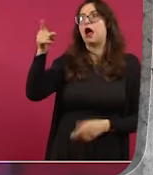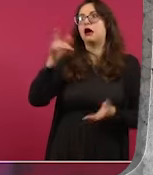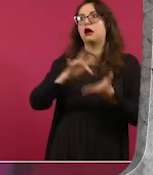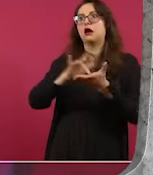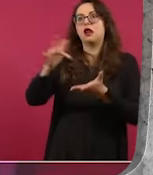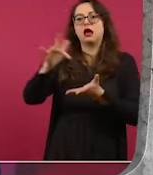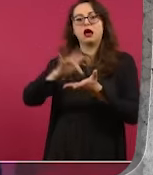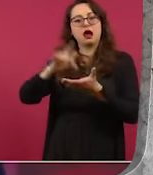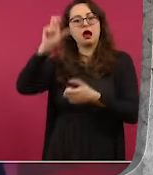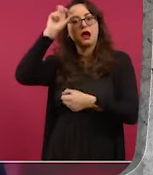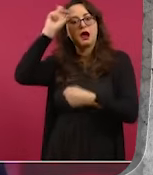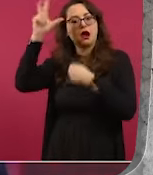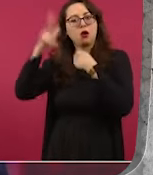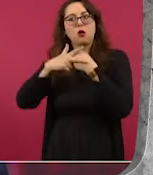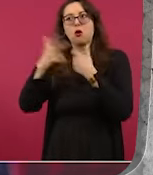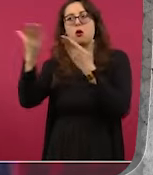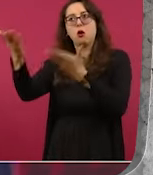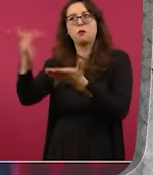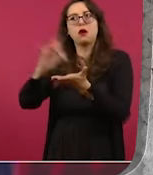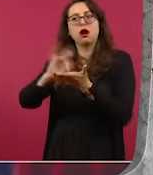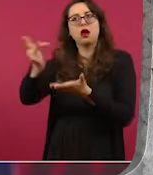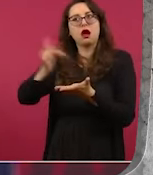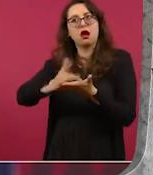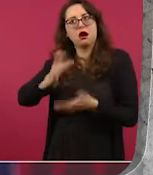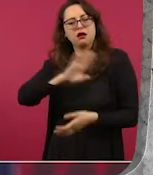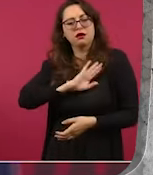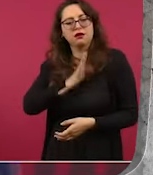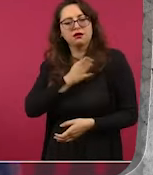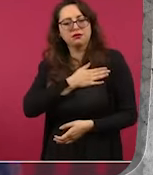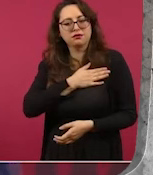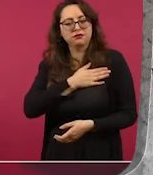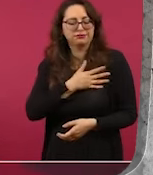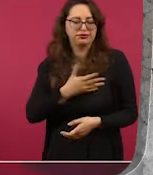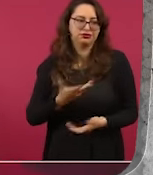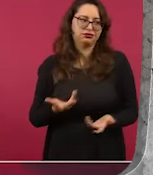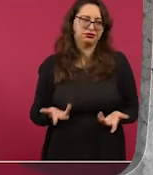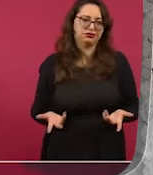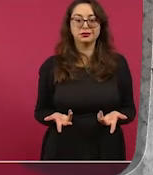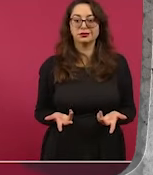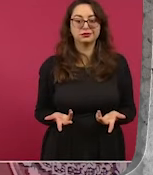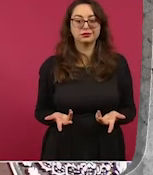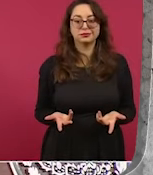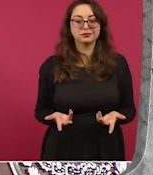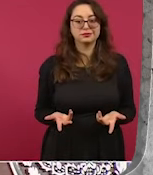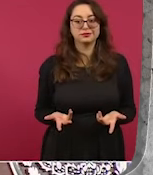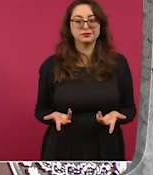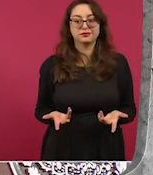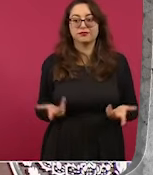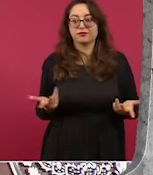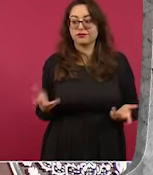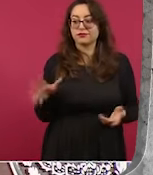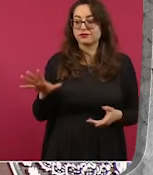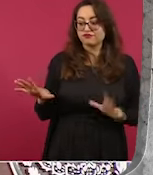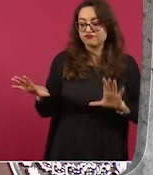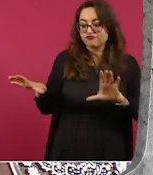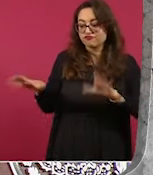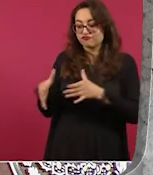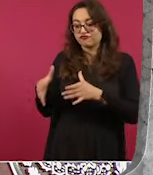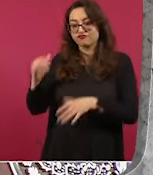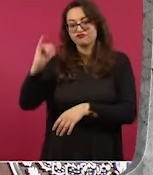indígenas, los pueblos originarios, se fueron perdiendo